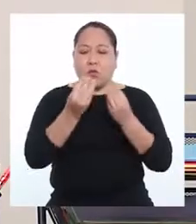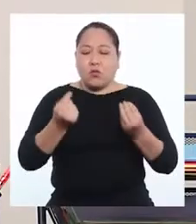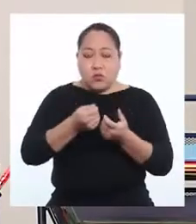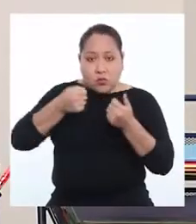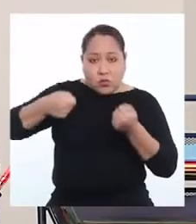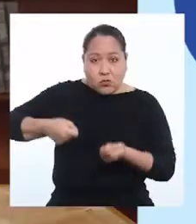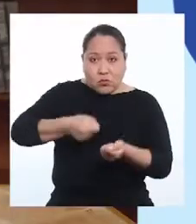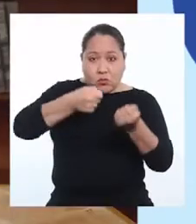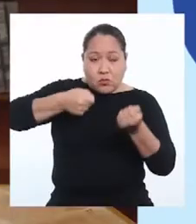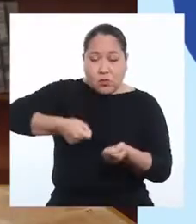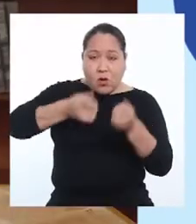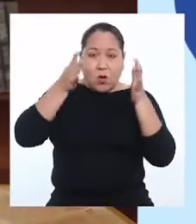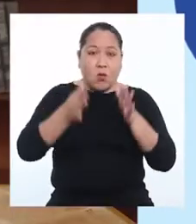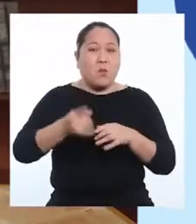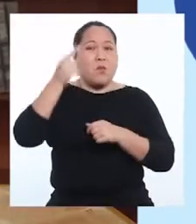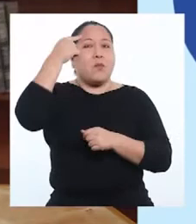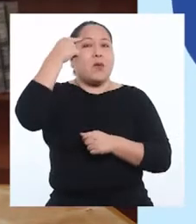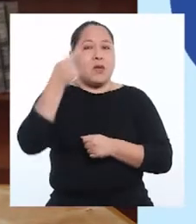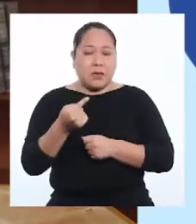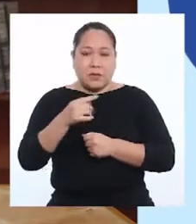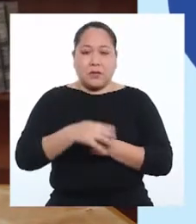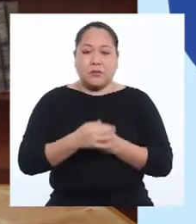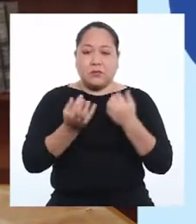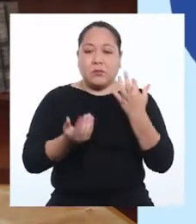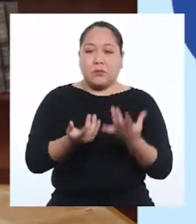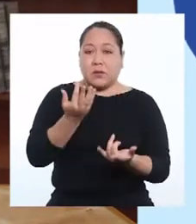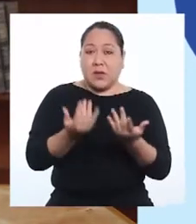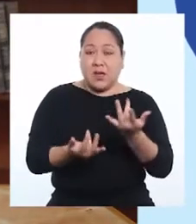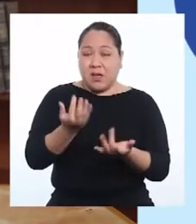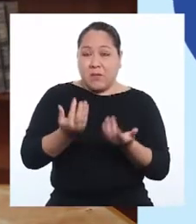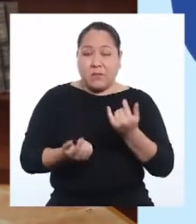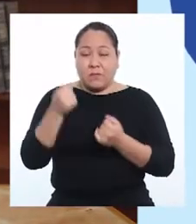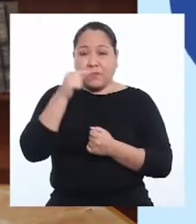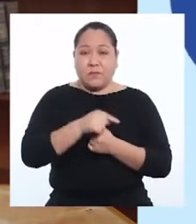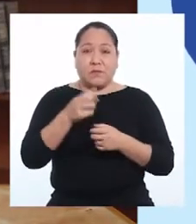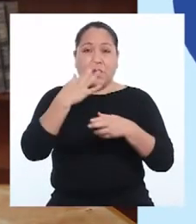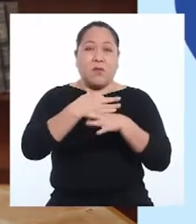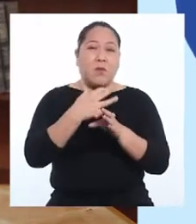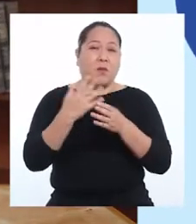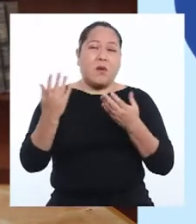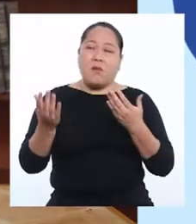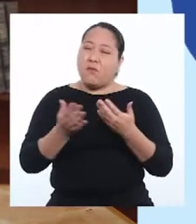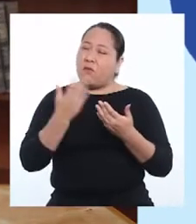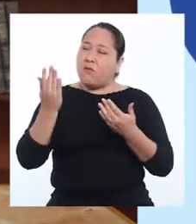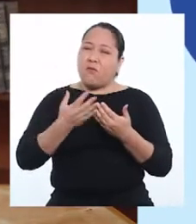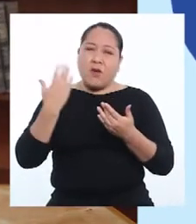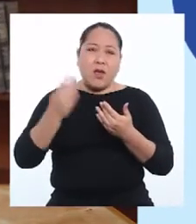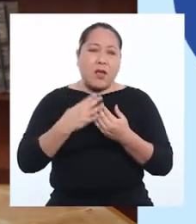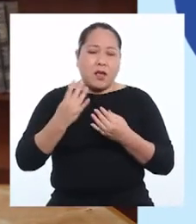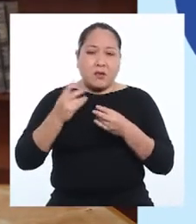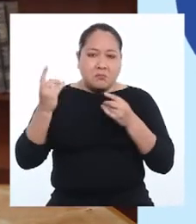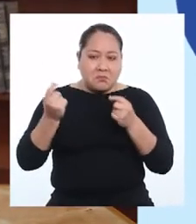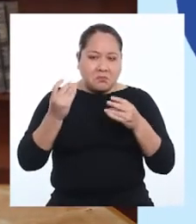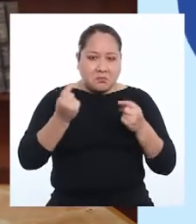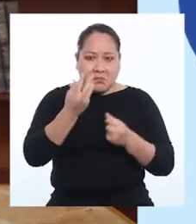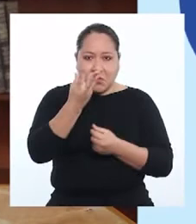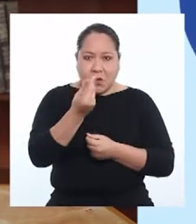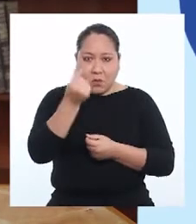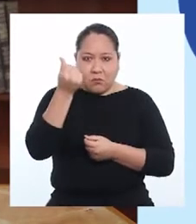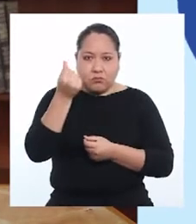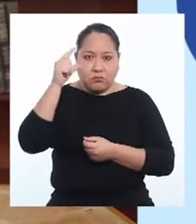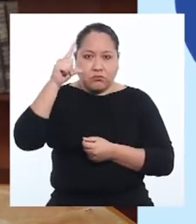por qué se da? Porque muchos agricultores consideran que la quema agrícola es la forma más